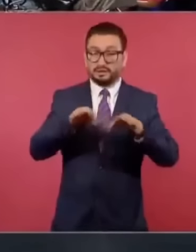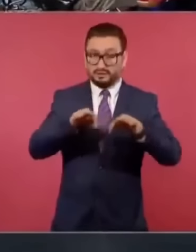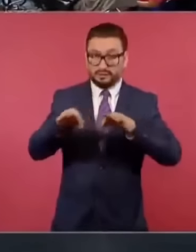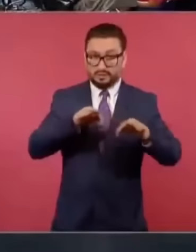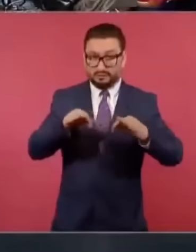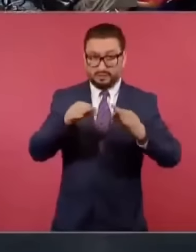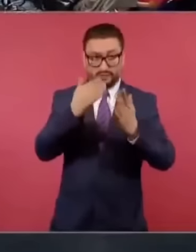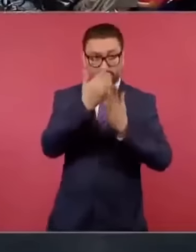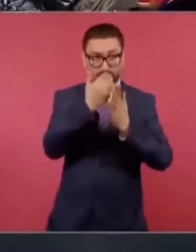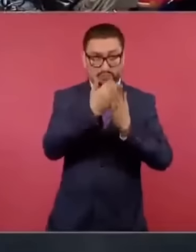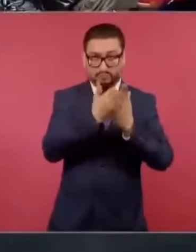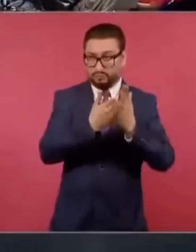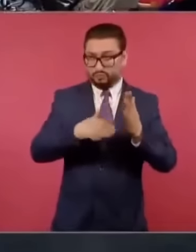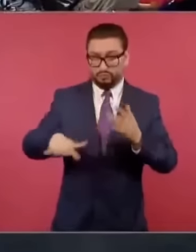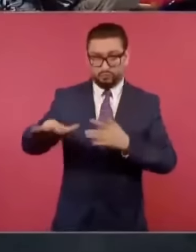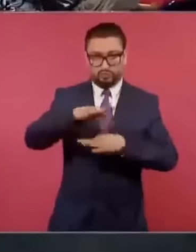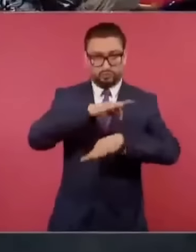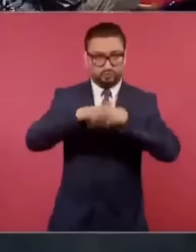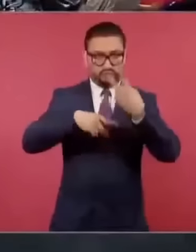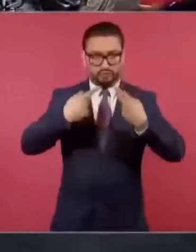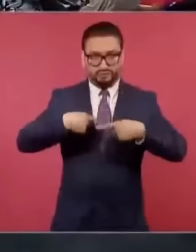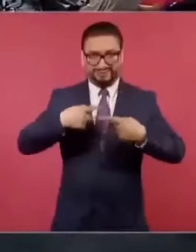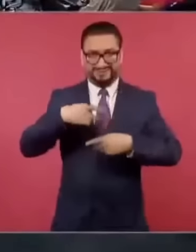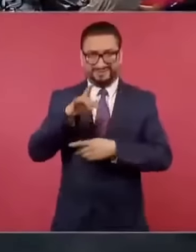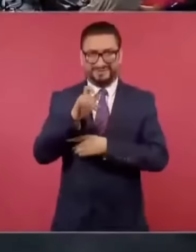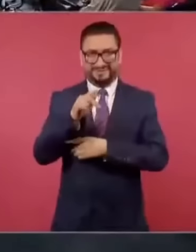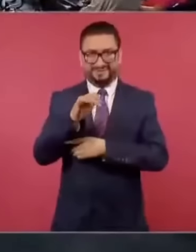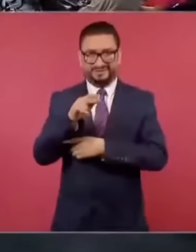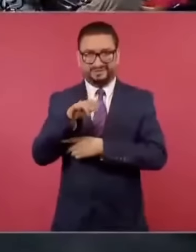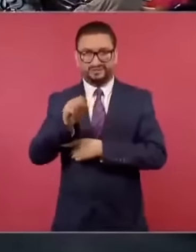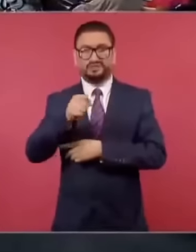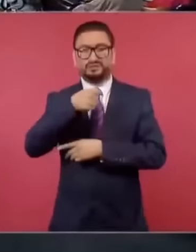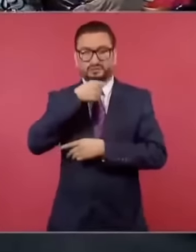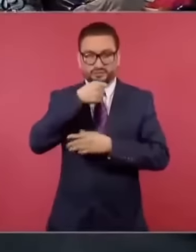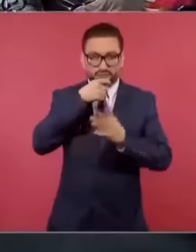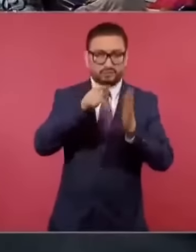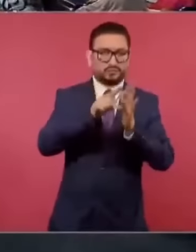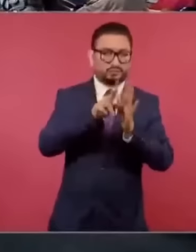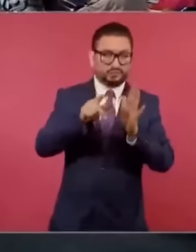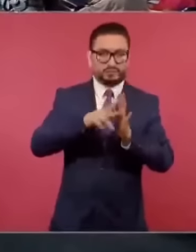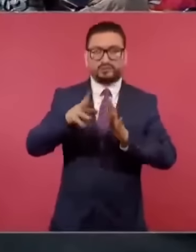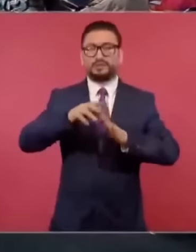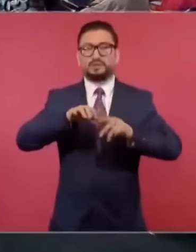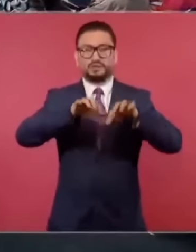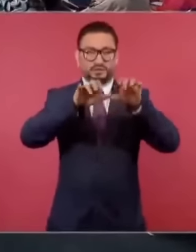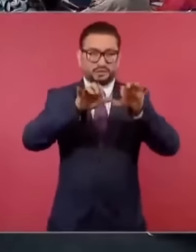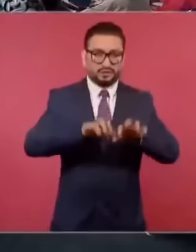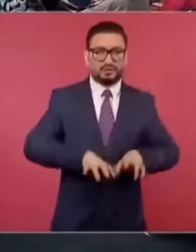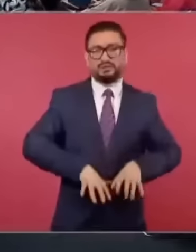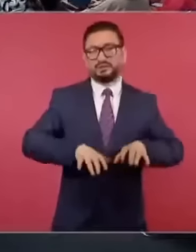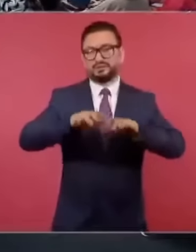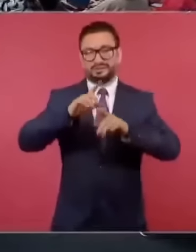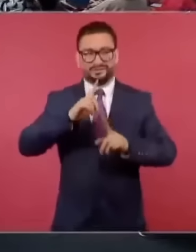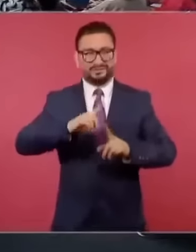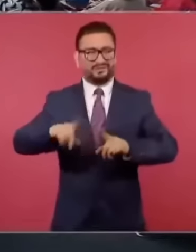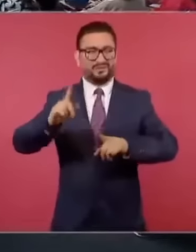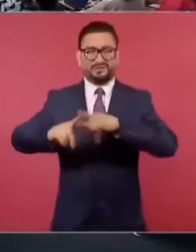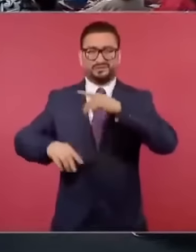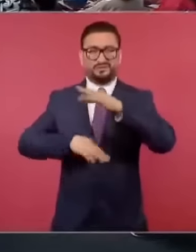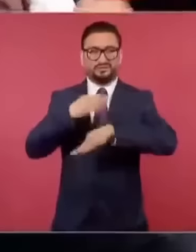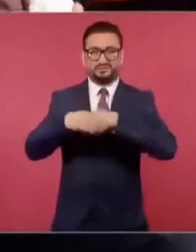trabajaban todos los empleados de Latinos, reporteros, camarógrafos, editores, redactores, gente,